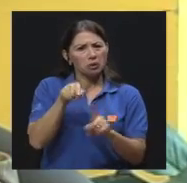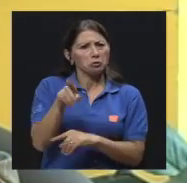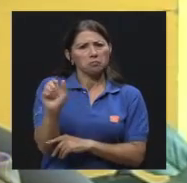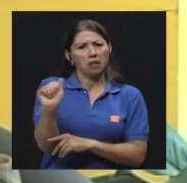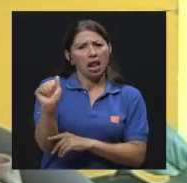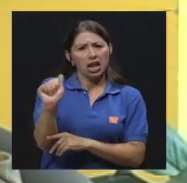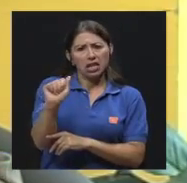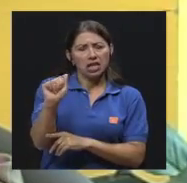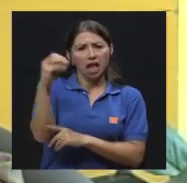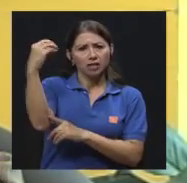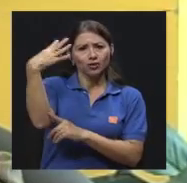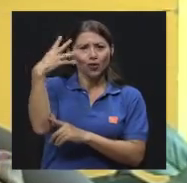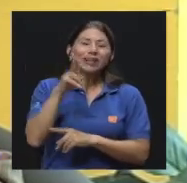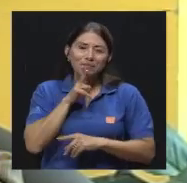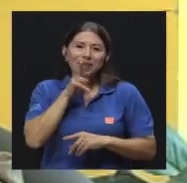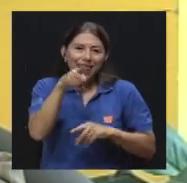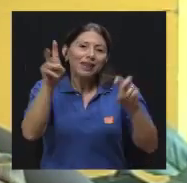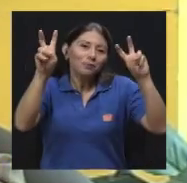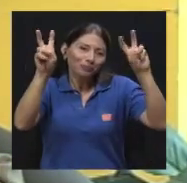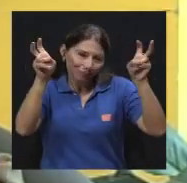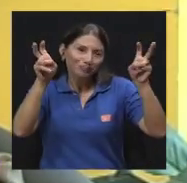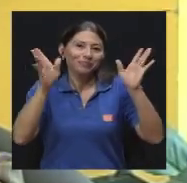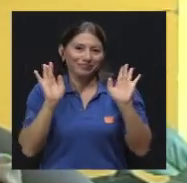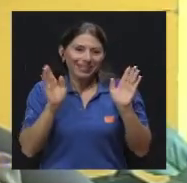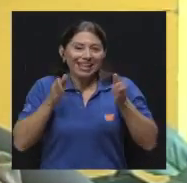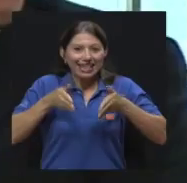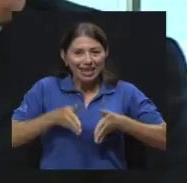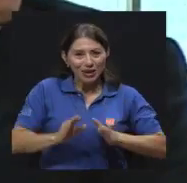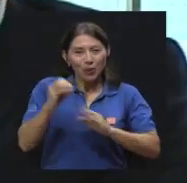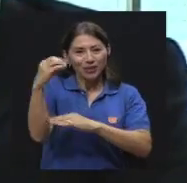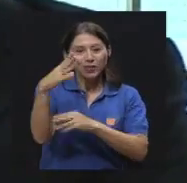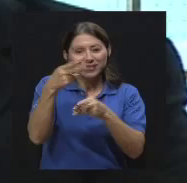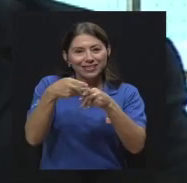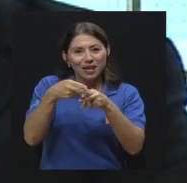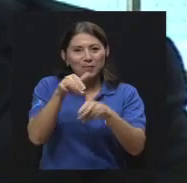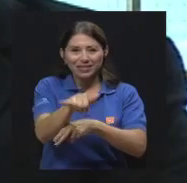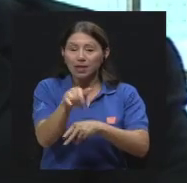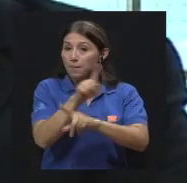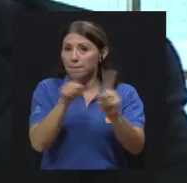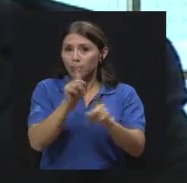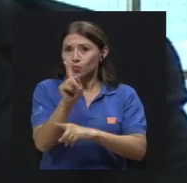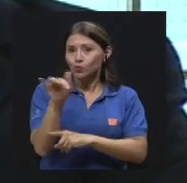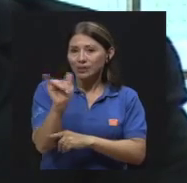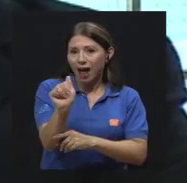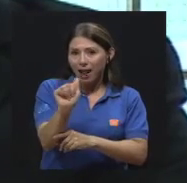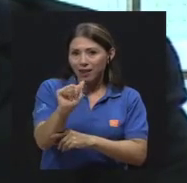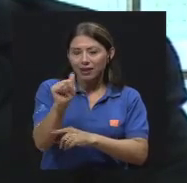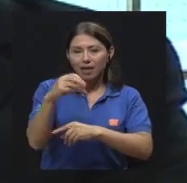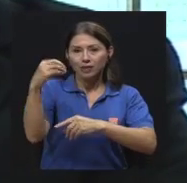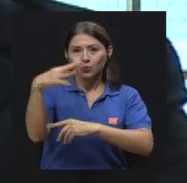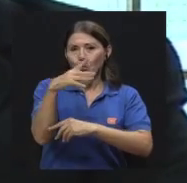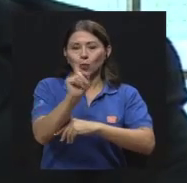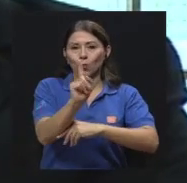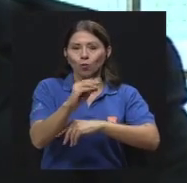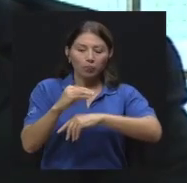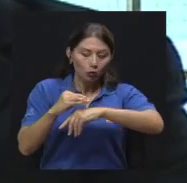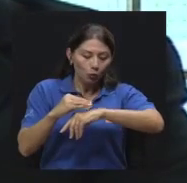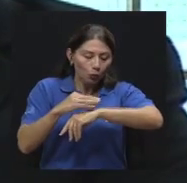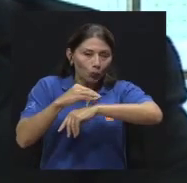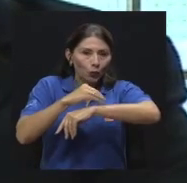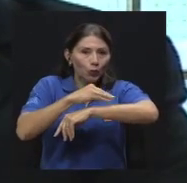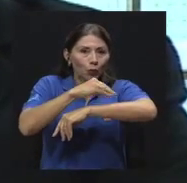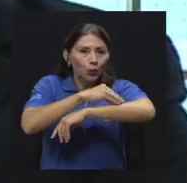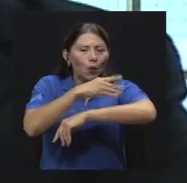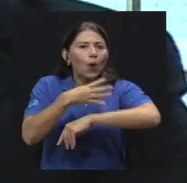sol, es un verdadero hijo de sol, por decirlo así, ¿verdad? No son alergias de sol, ¿verdad? Entonces, no.